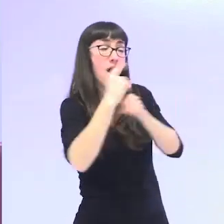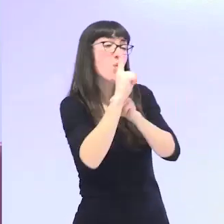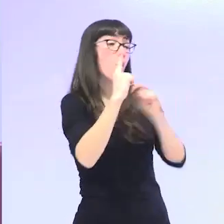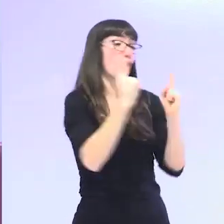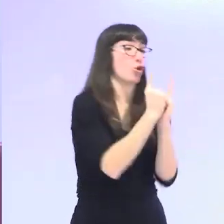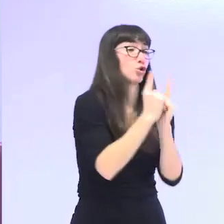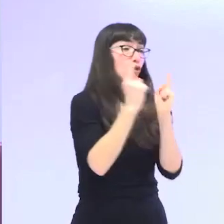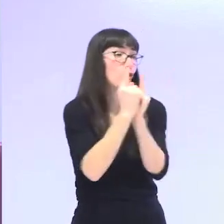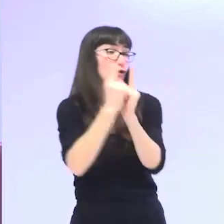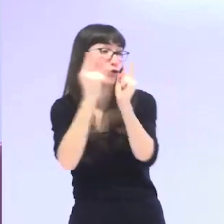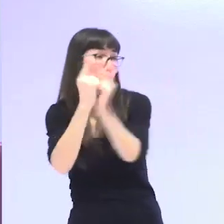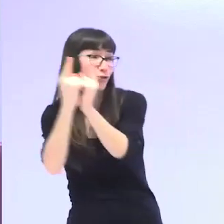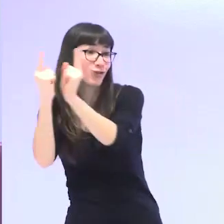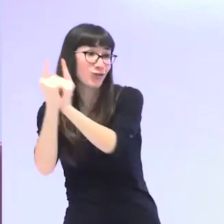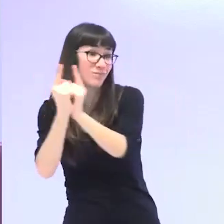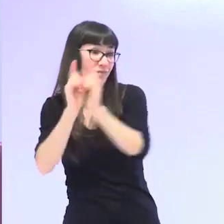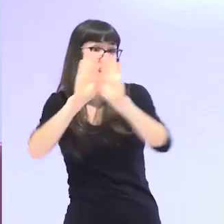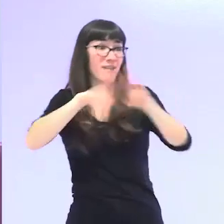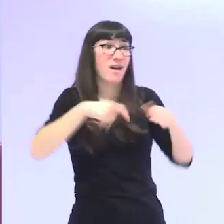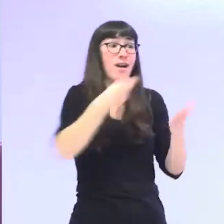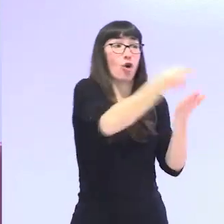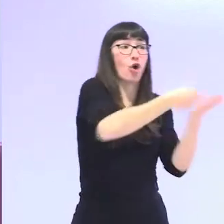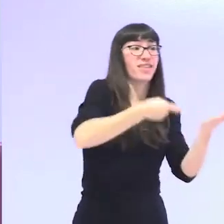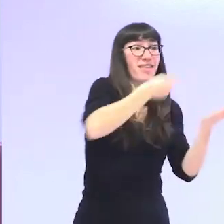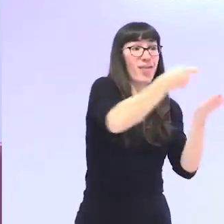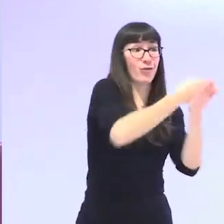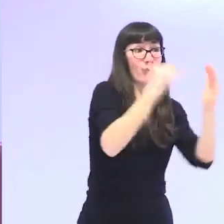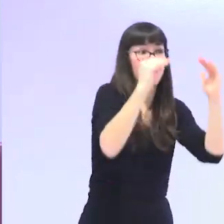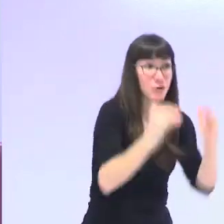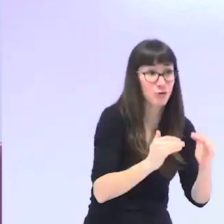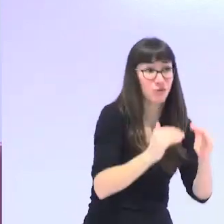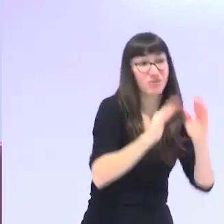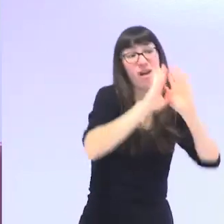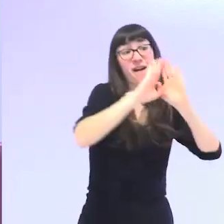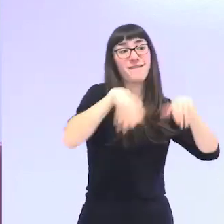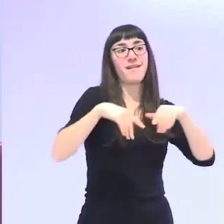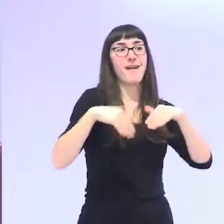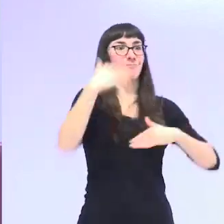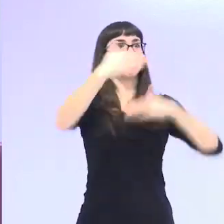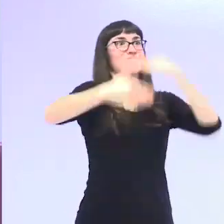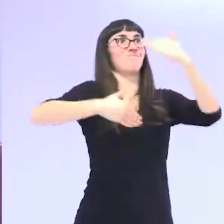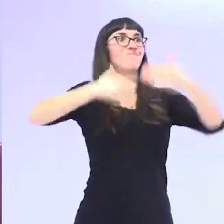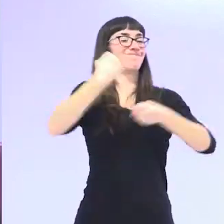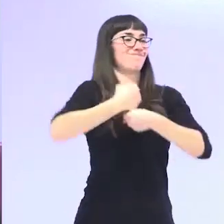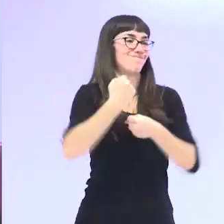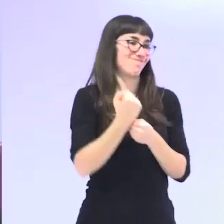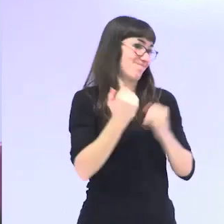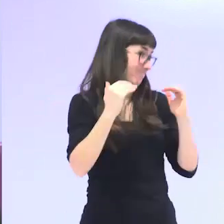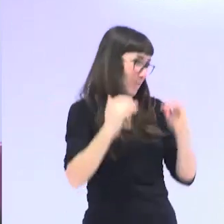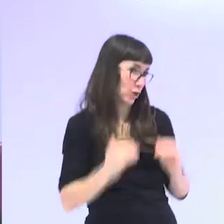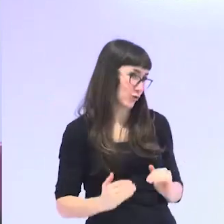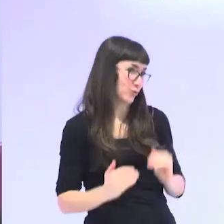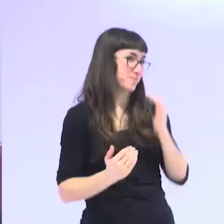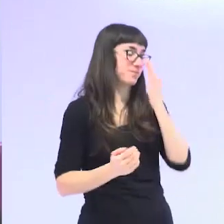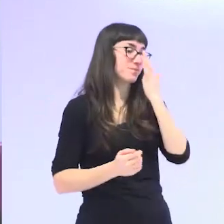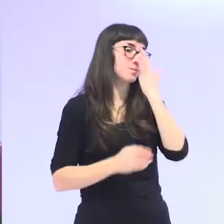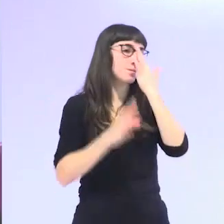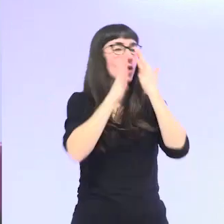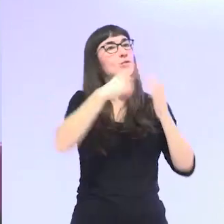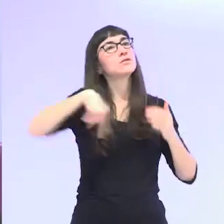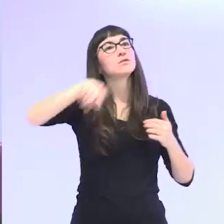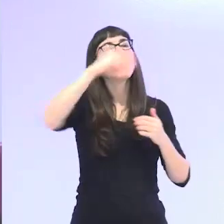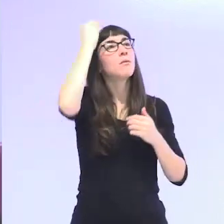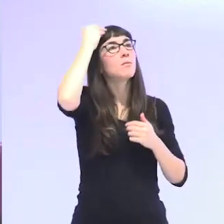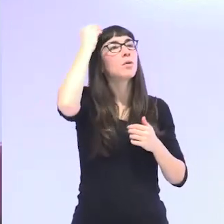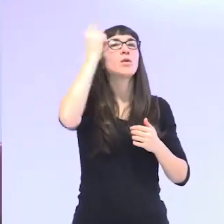constantes y evidentemente han tenido menos posibilidades de prosperar en el mercado laboral por eso no podemos quedarnos con